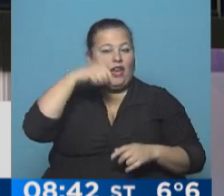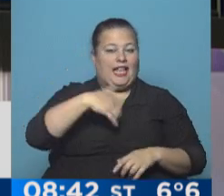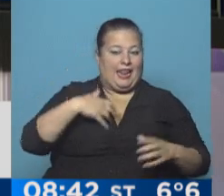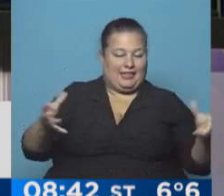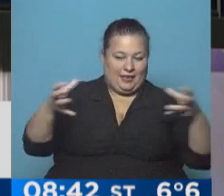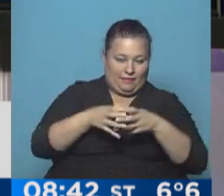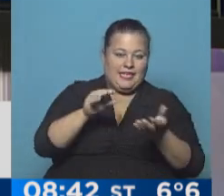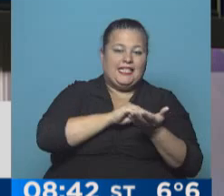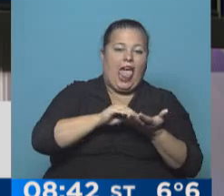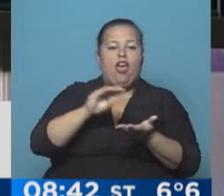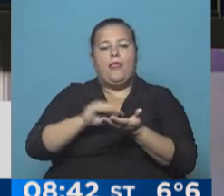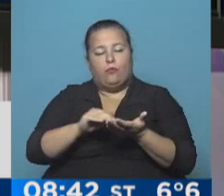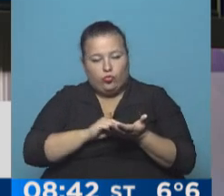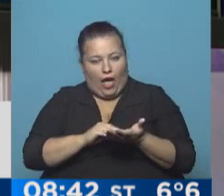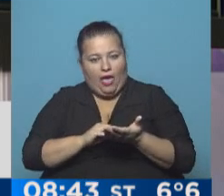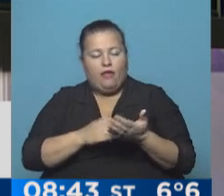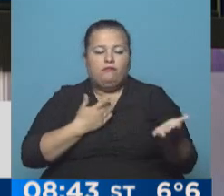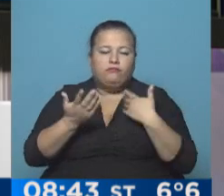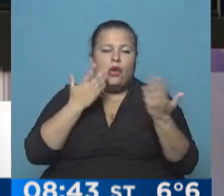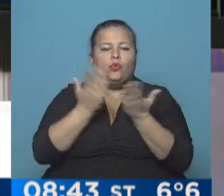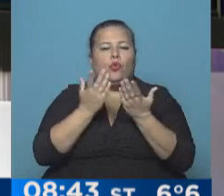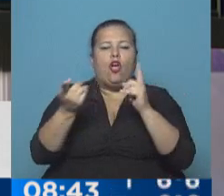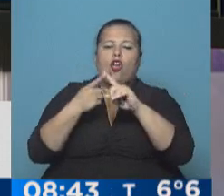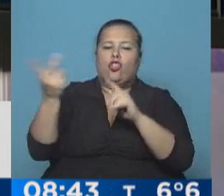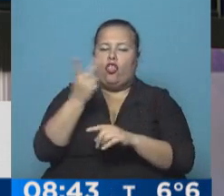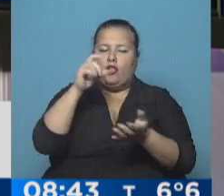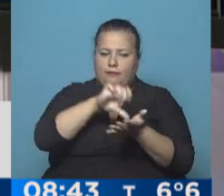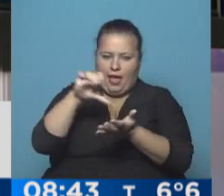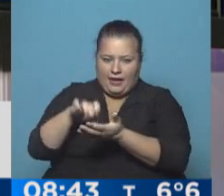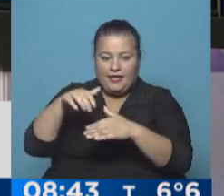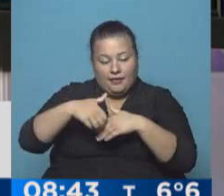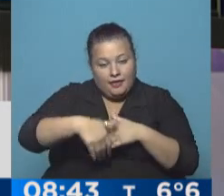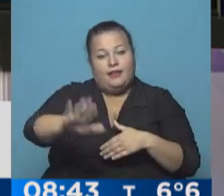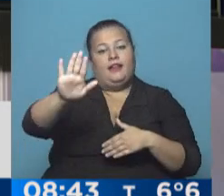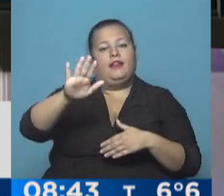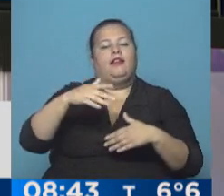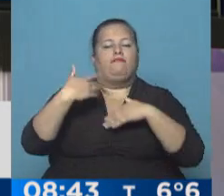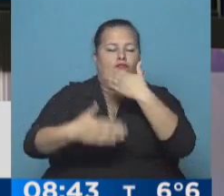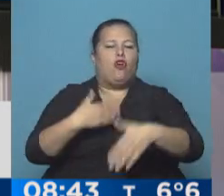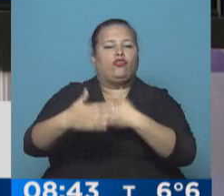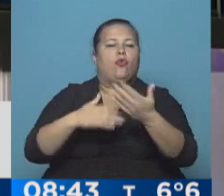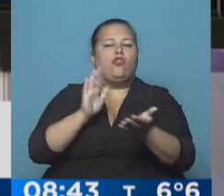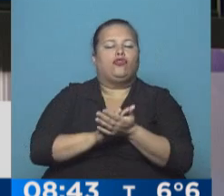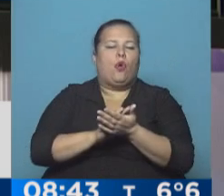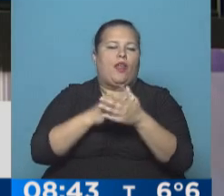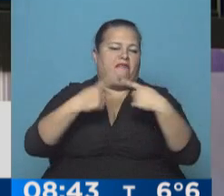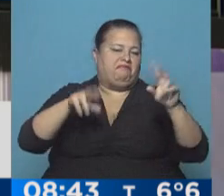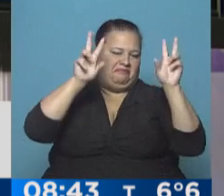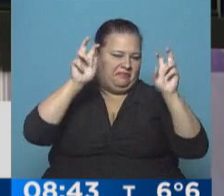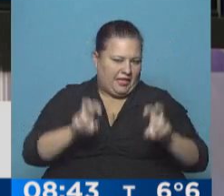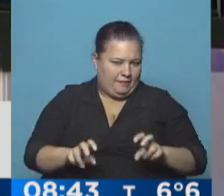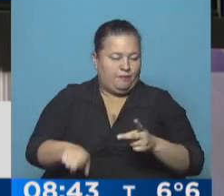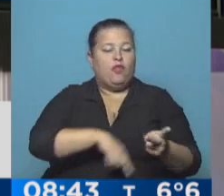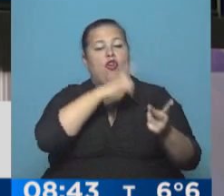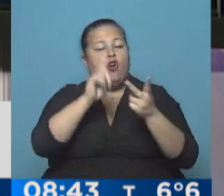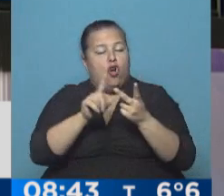argentino, senadores y diputados, van a analizar las relaciones bilaterales y de allí en más avanzar con diferentes temas. El